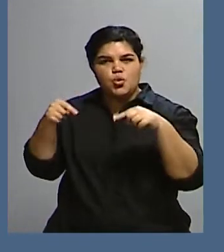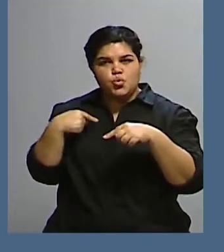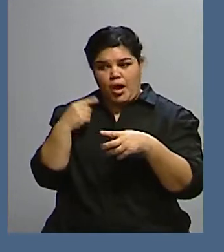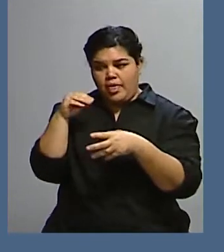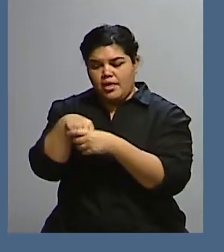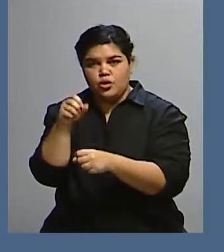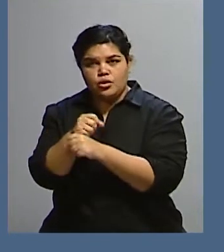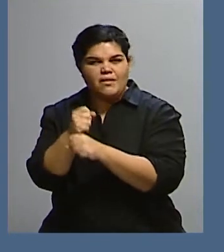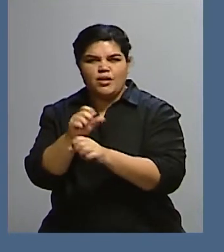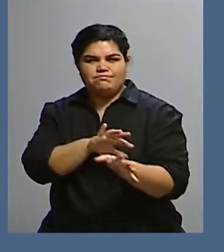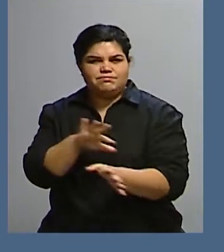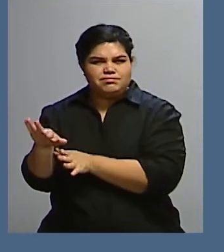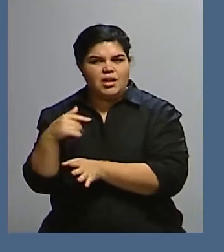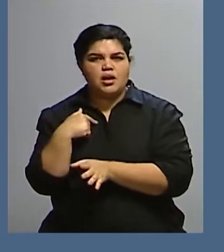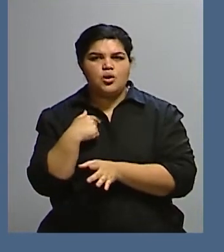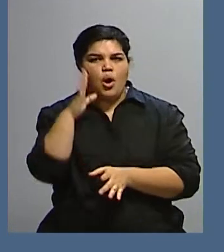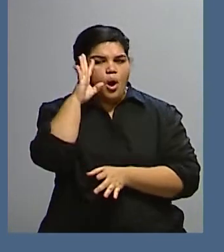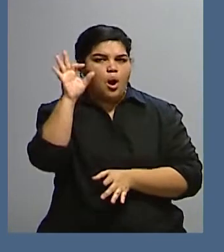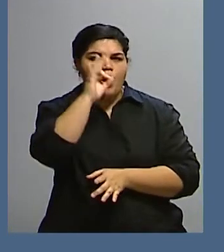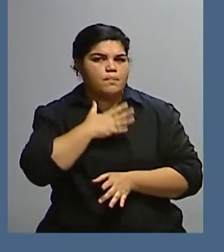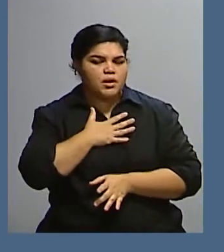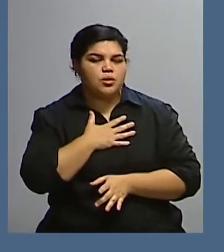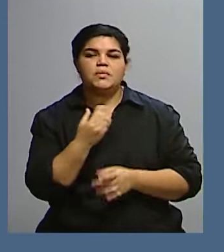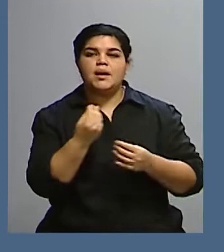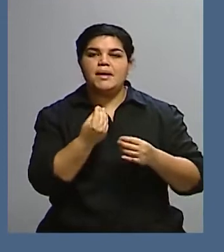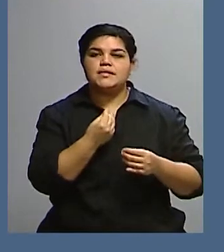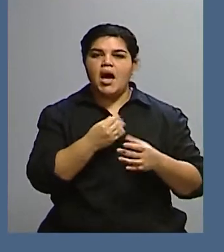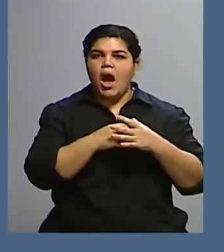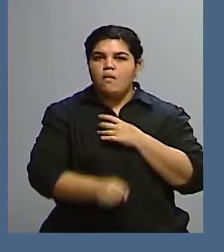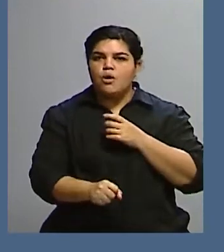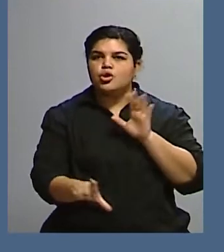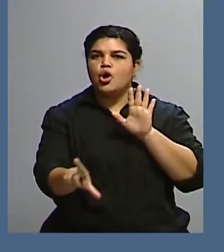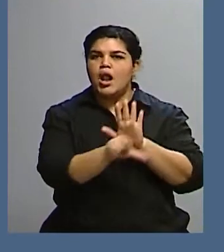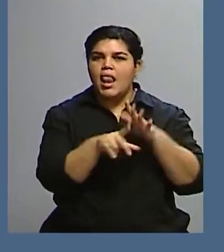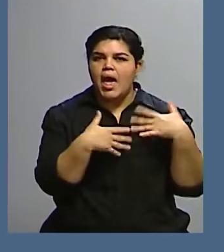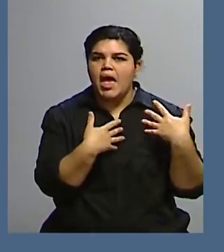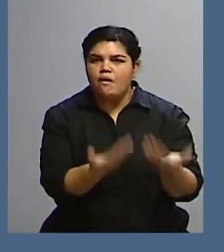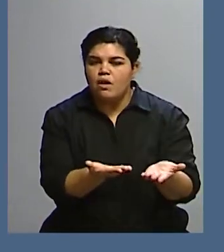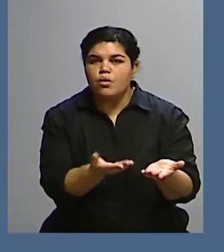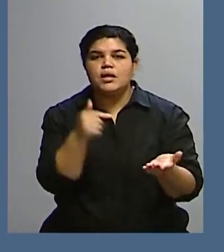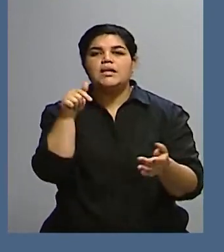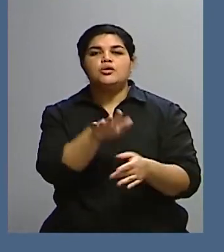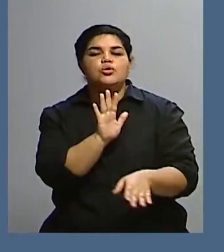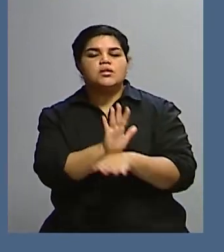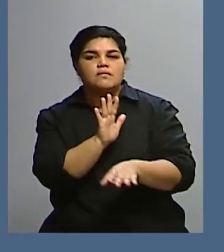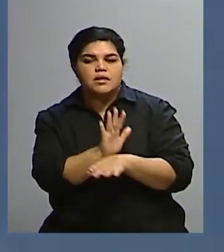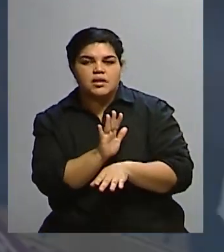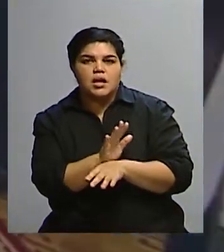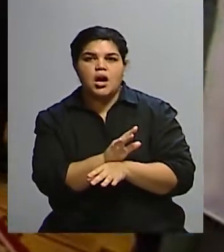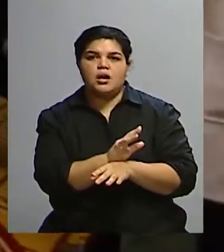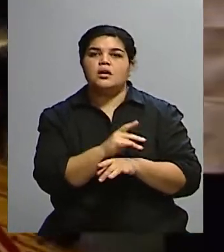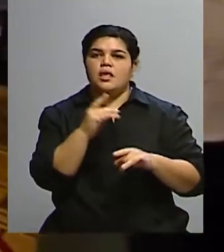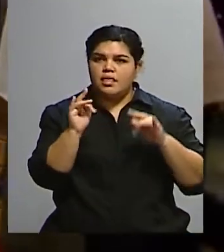Un poco porque el tema de la legalización del aborto es un tema muy complejo que también responde a